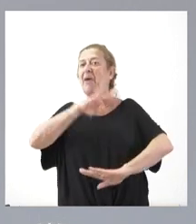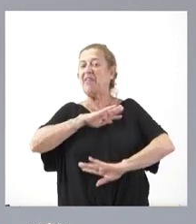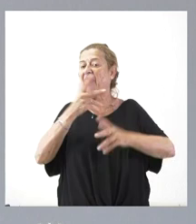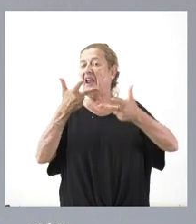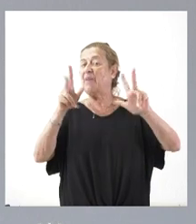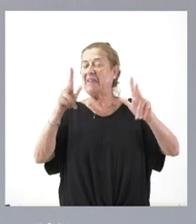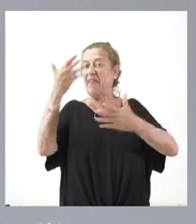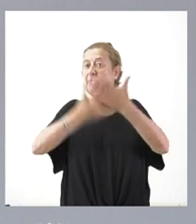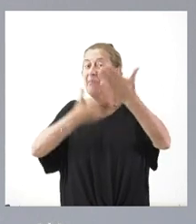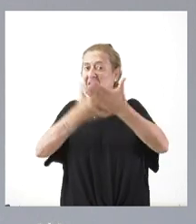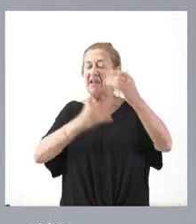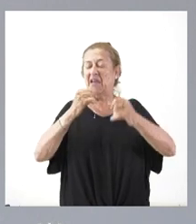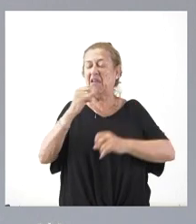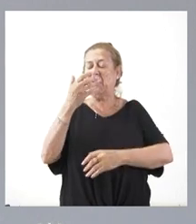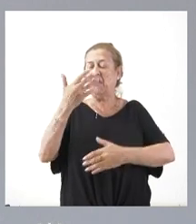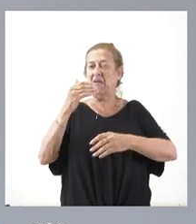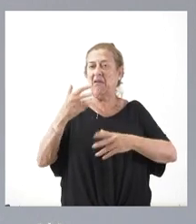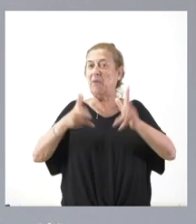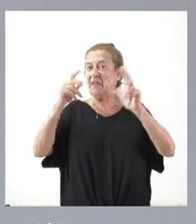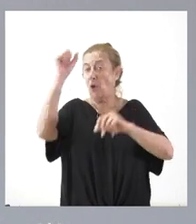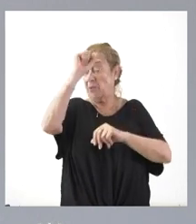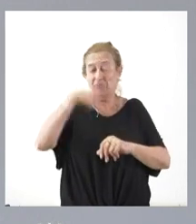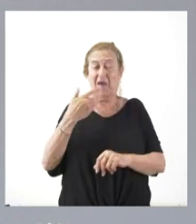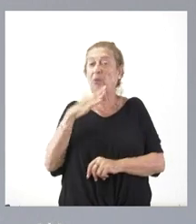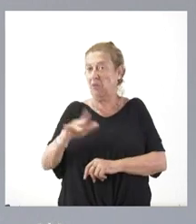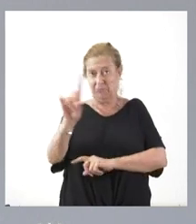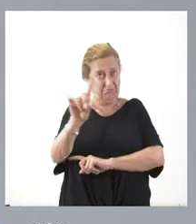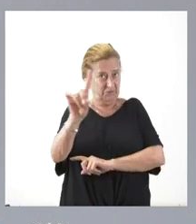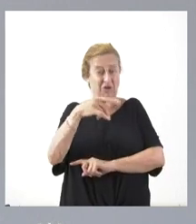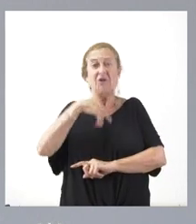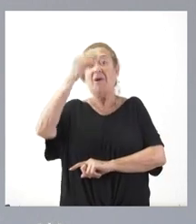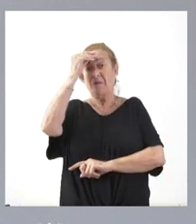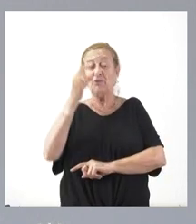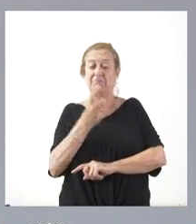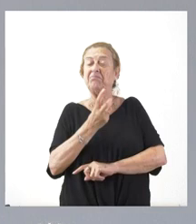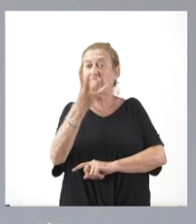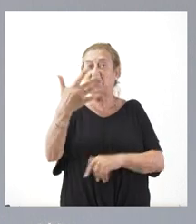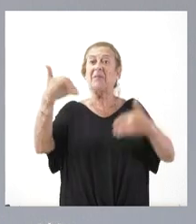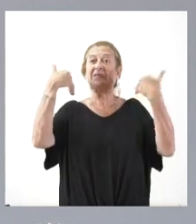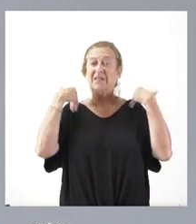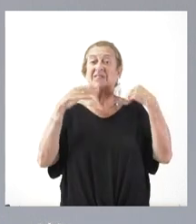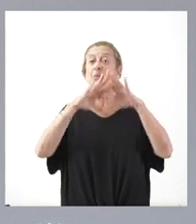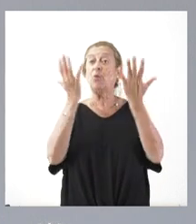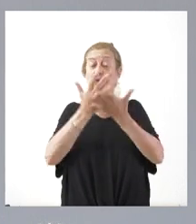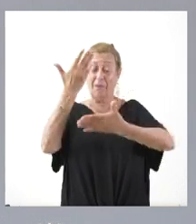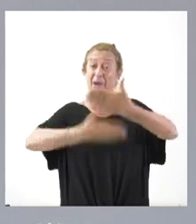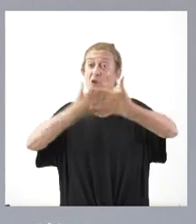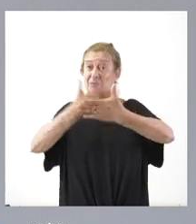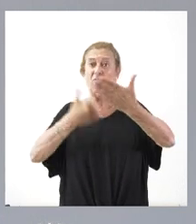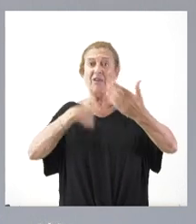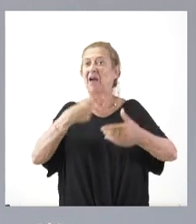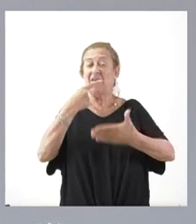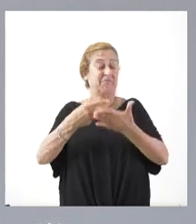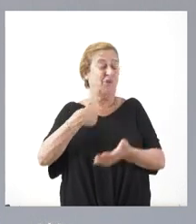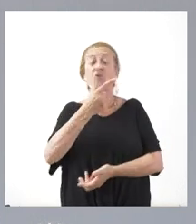libertad de prensa y de libertad de opinión nos parece inadecuada. Yo creo que son varios representantes del mundo del periodismo quienes han reflejado que no